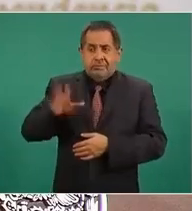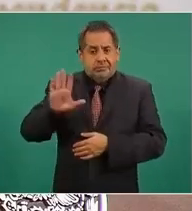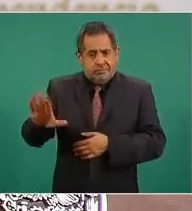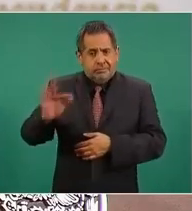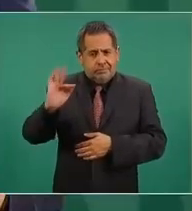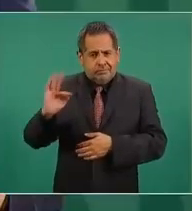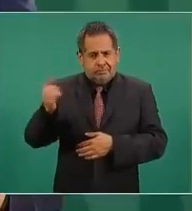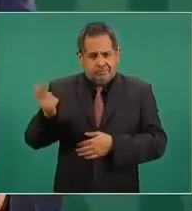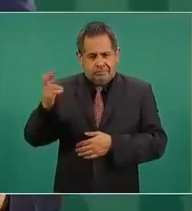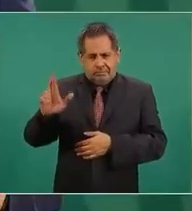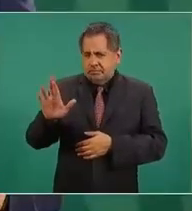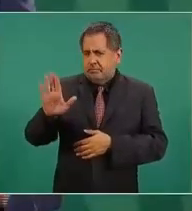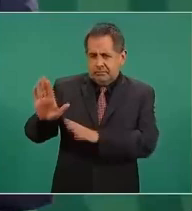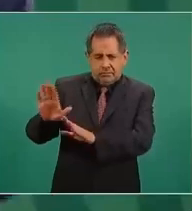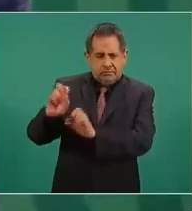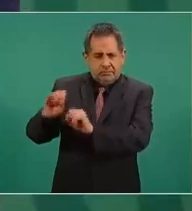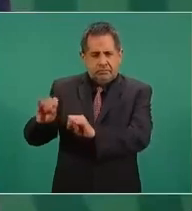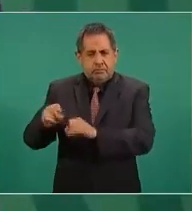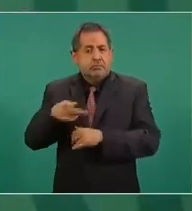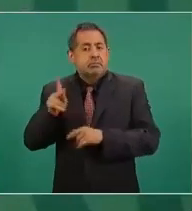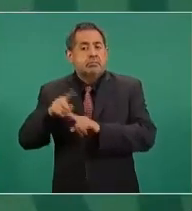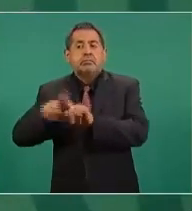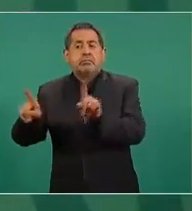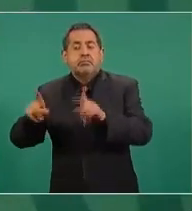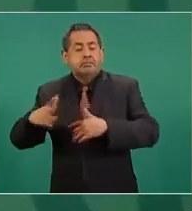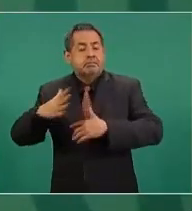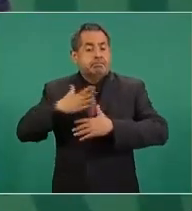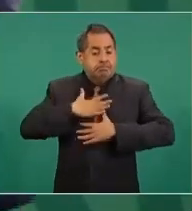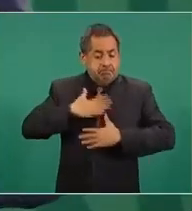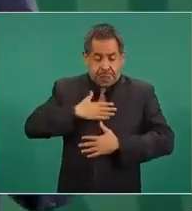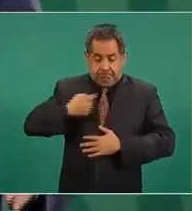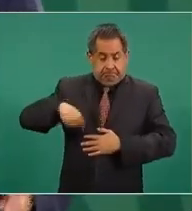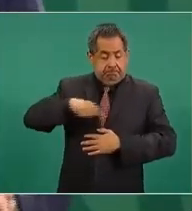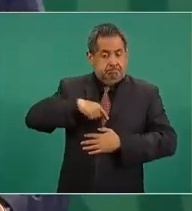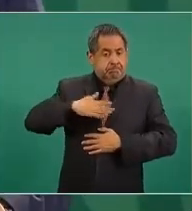fiscalía. Pero el caso de nosotros no,